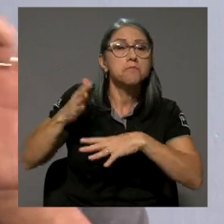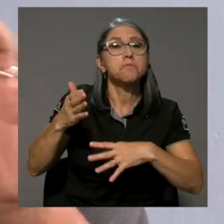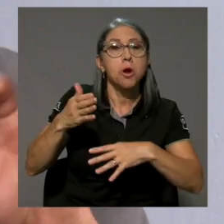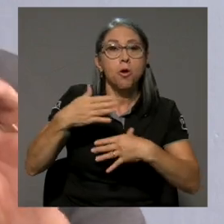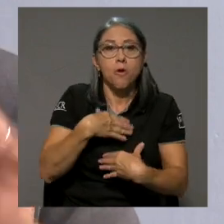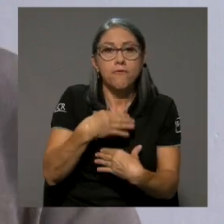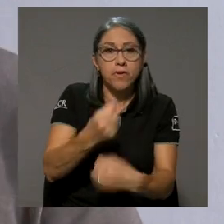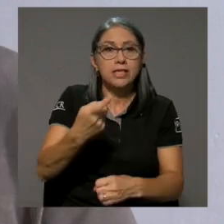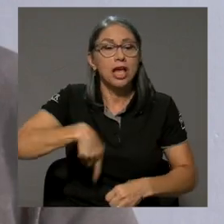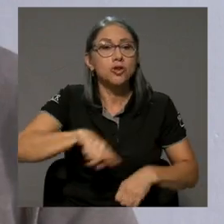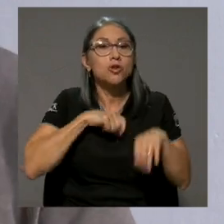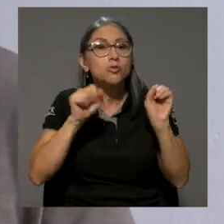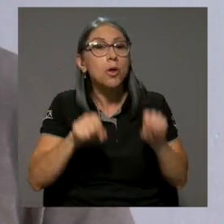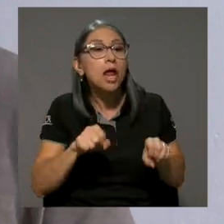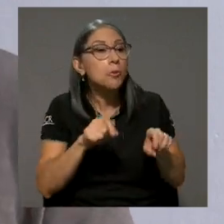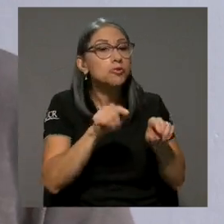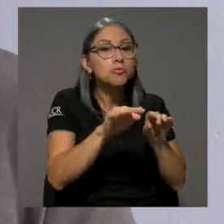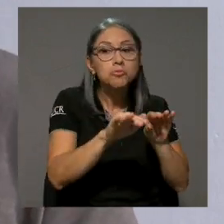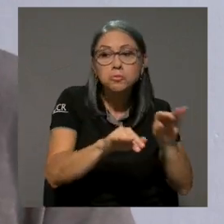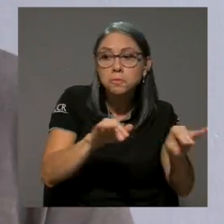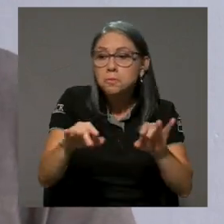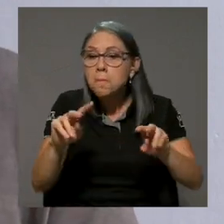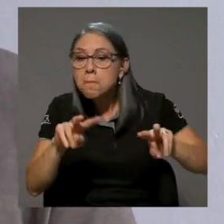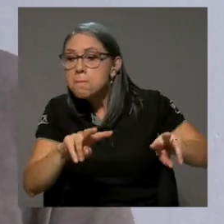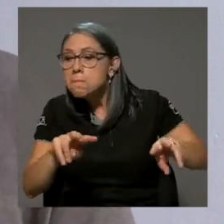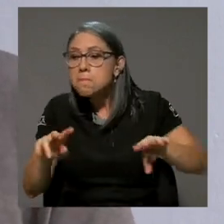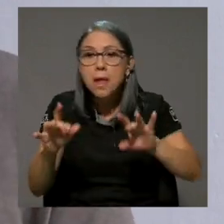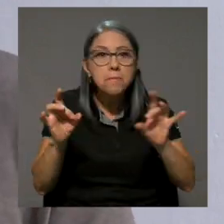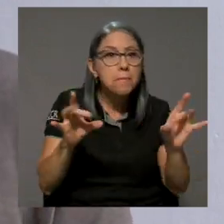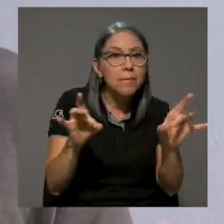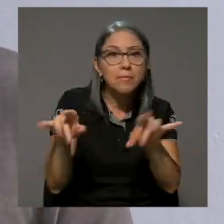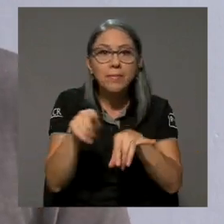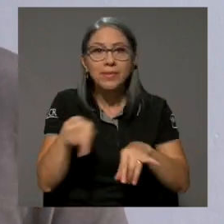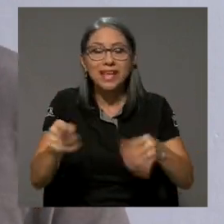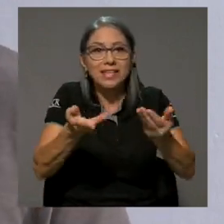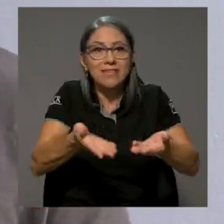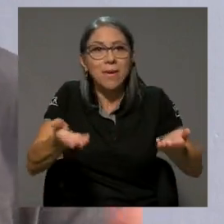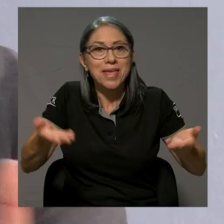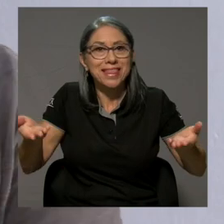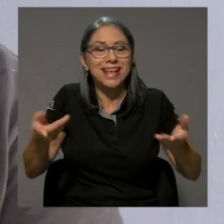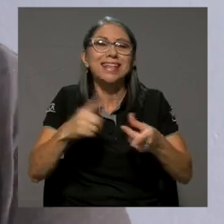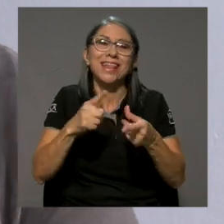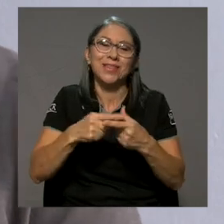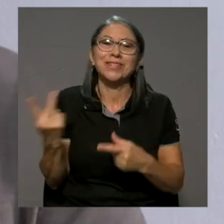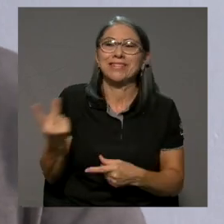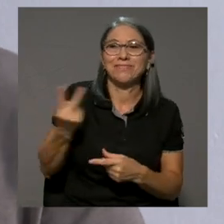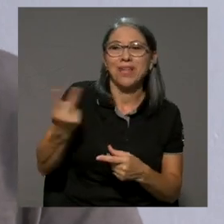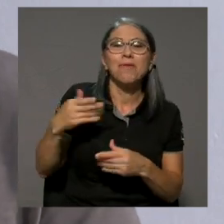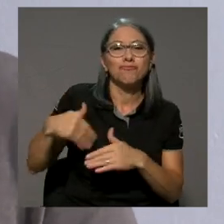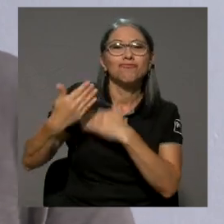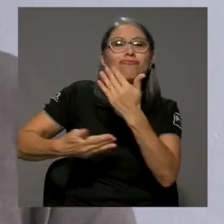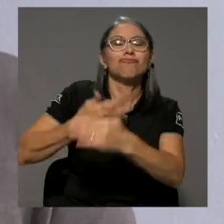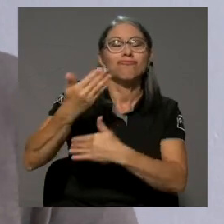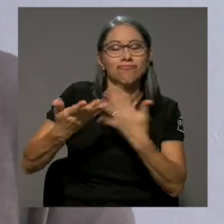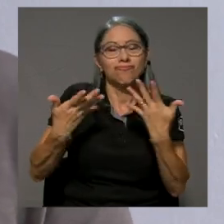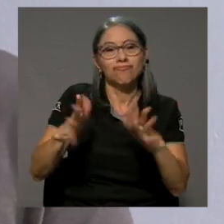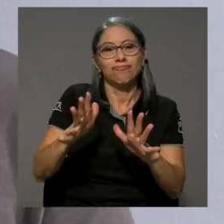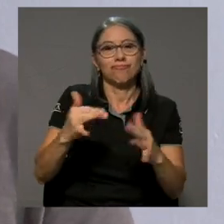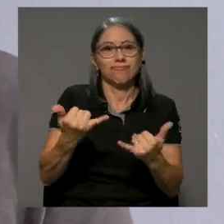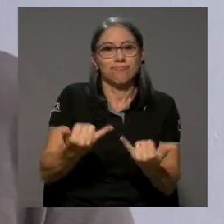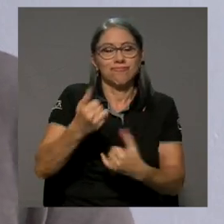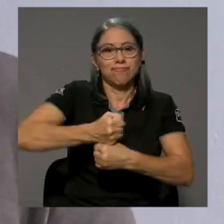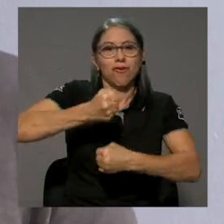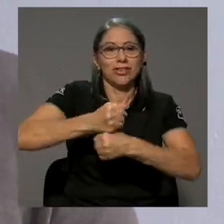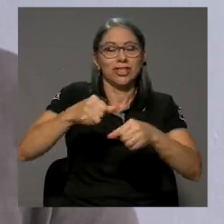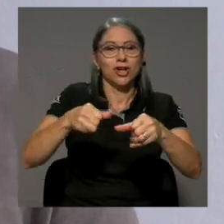toquetear y jugar con esas herramientas. Y lo cual creo que nos llevó a la profesión